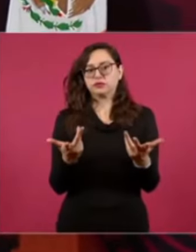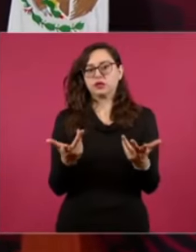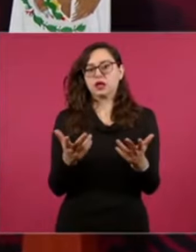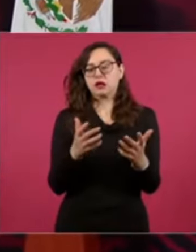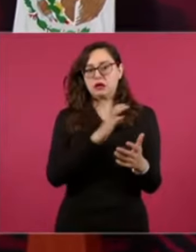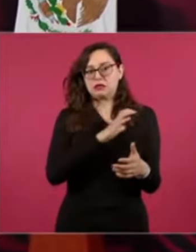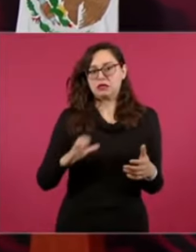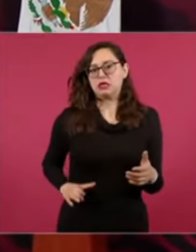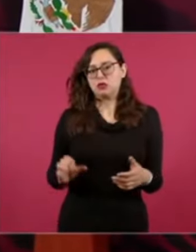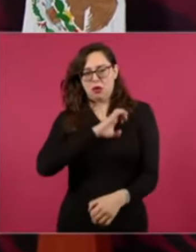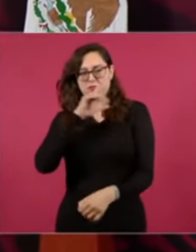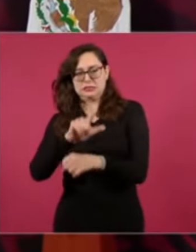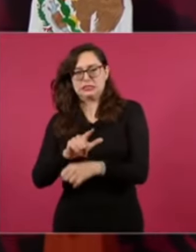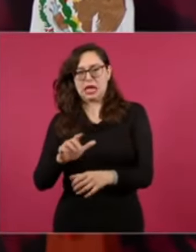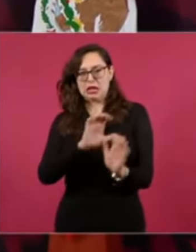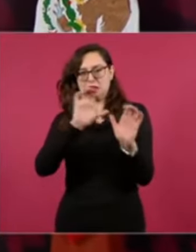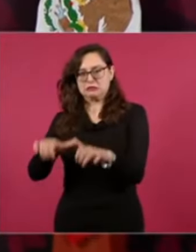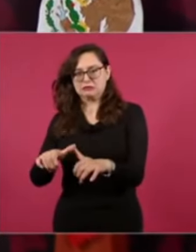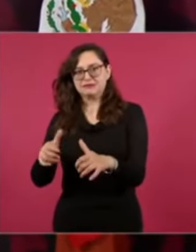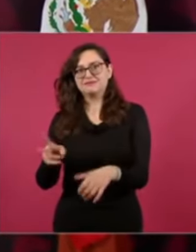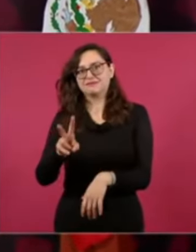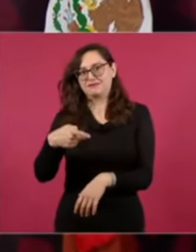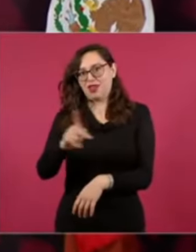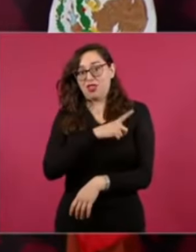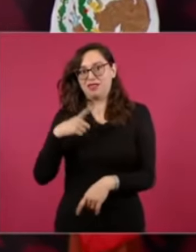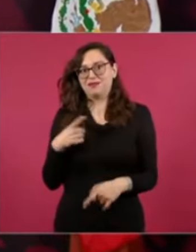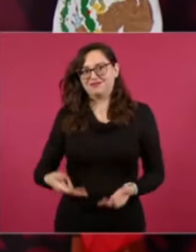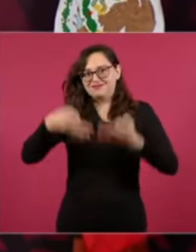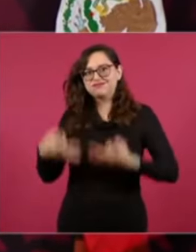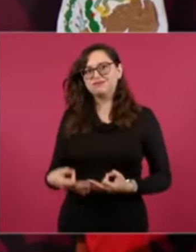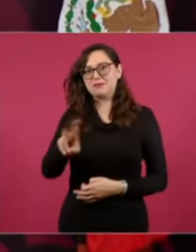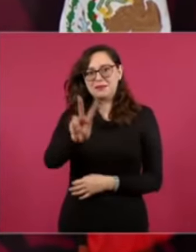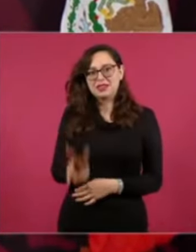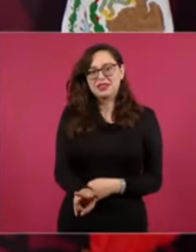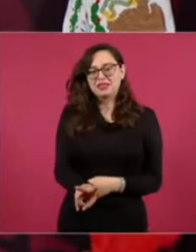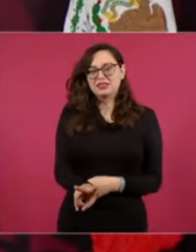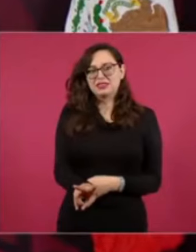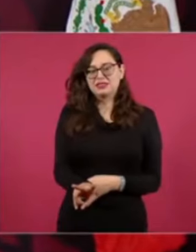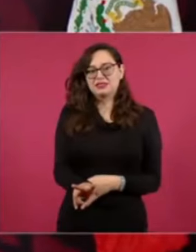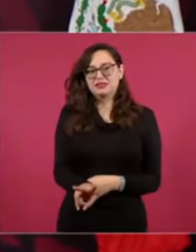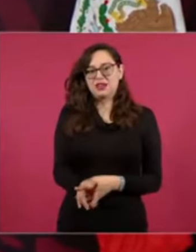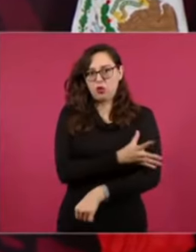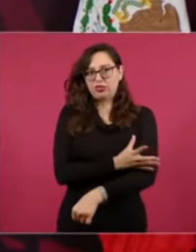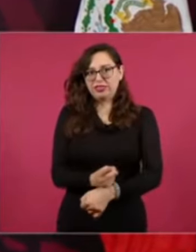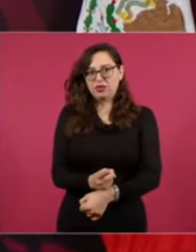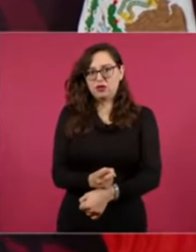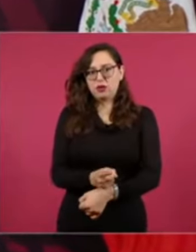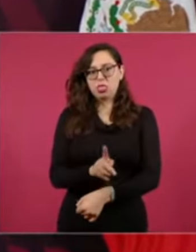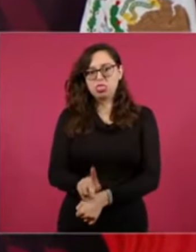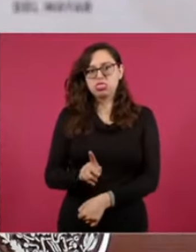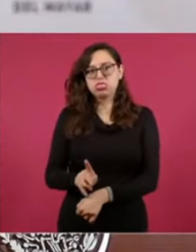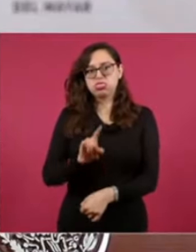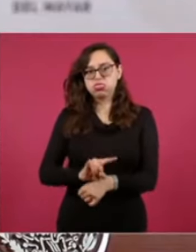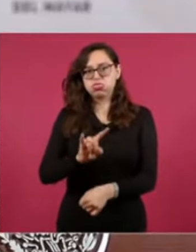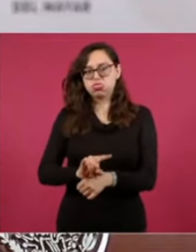candidatos, pues sean auténticos. Que no haya simulación.